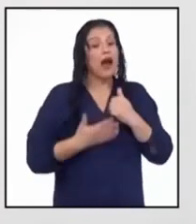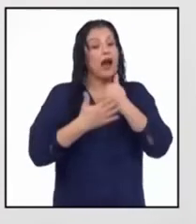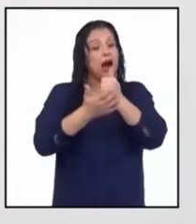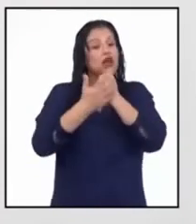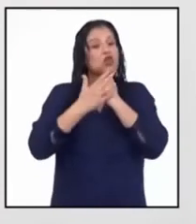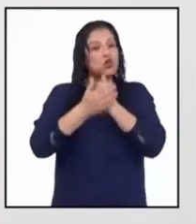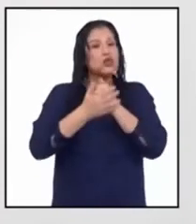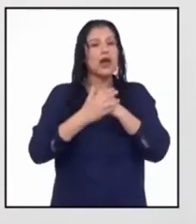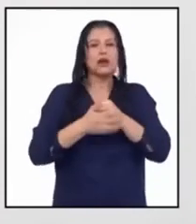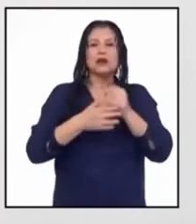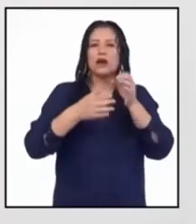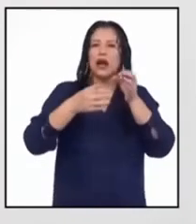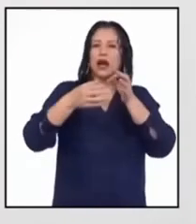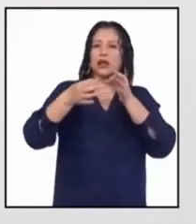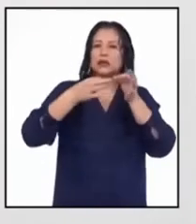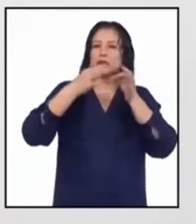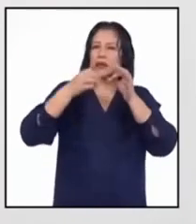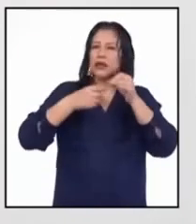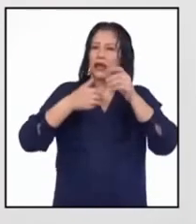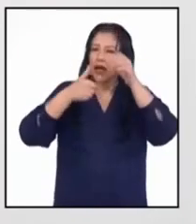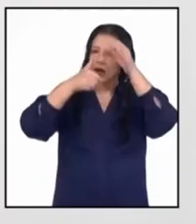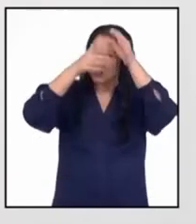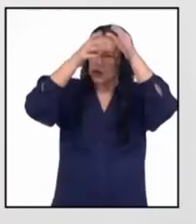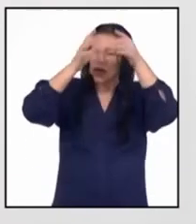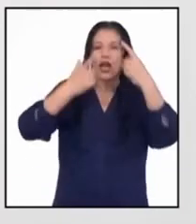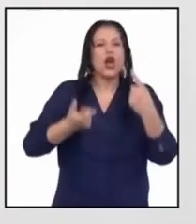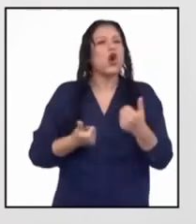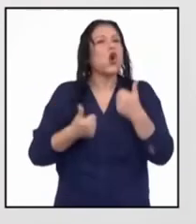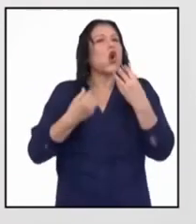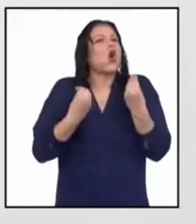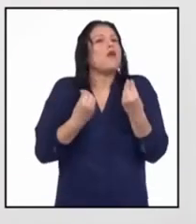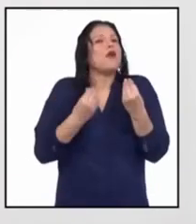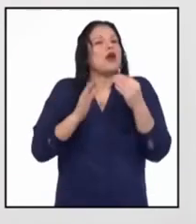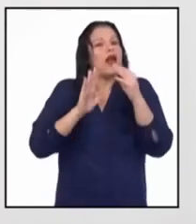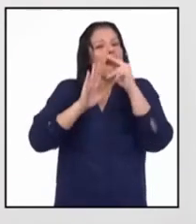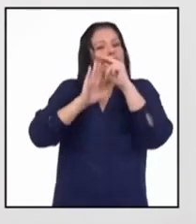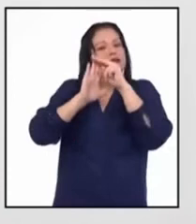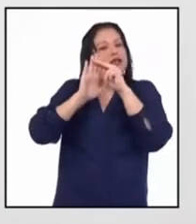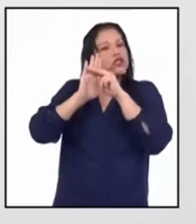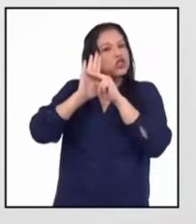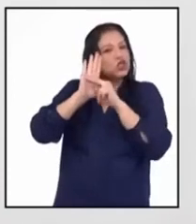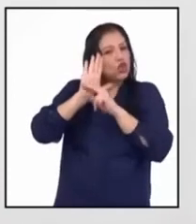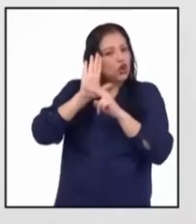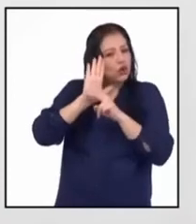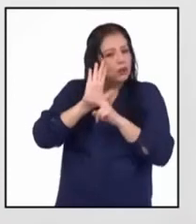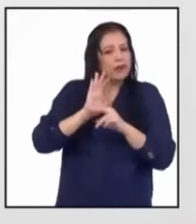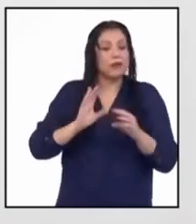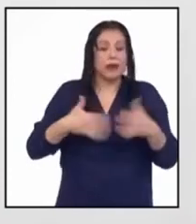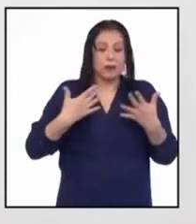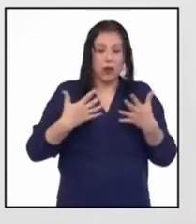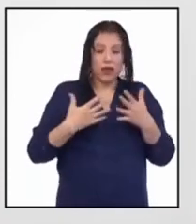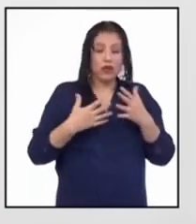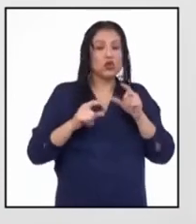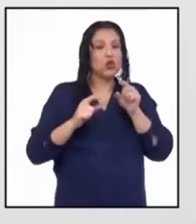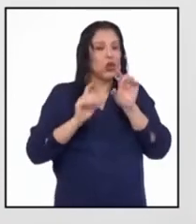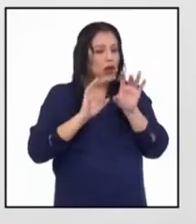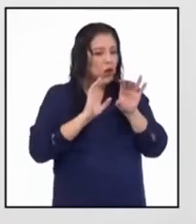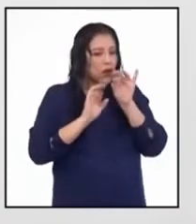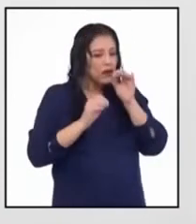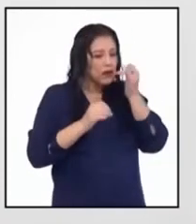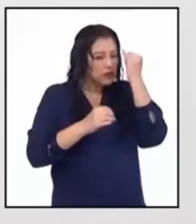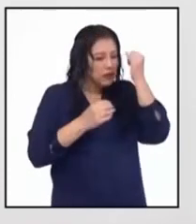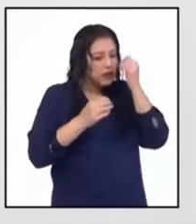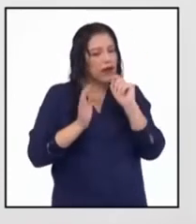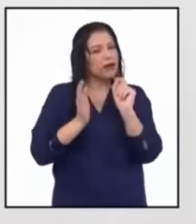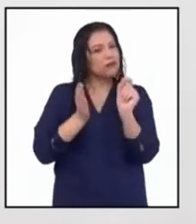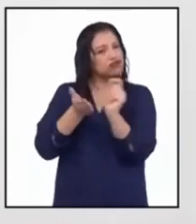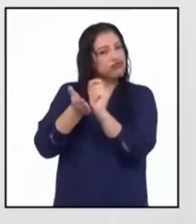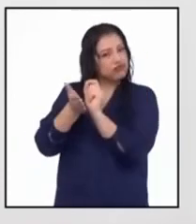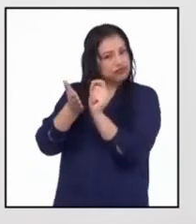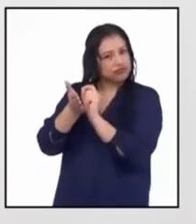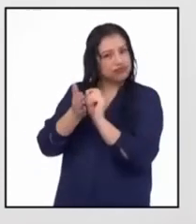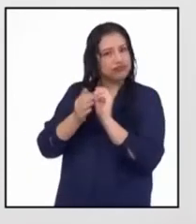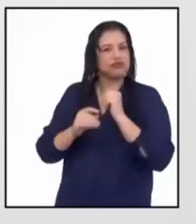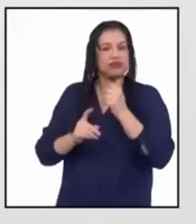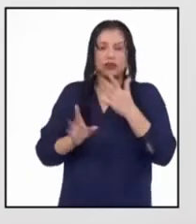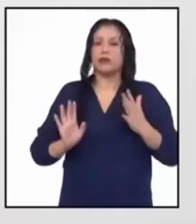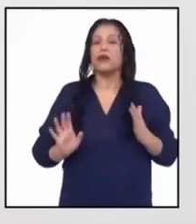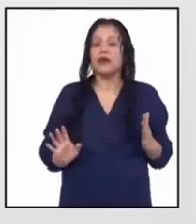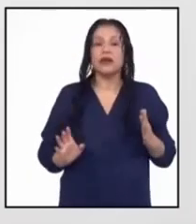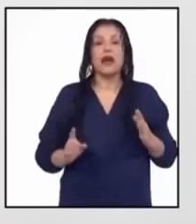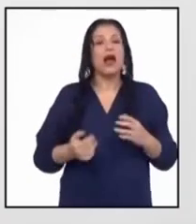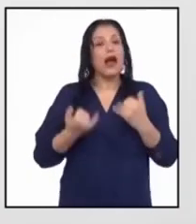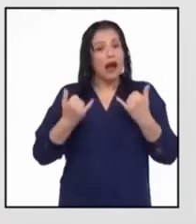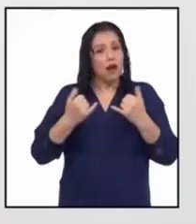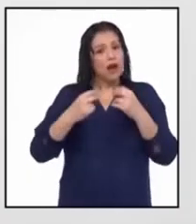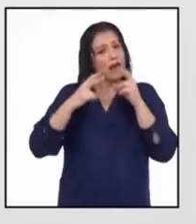unas normas de cómo hacer correctamente un citado, tal como los que hemos encontrado